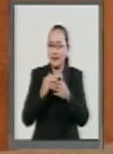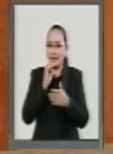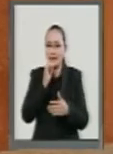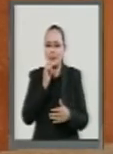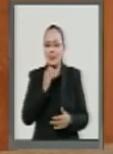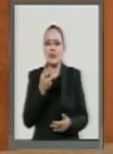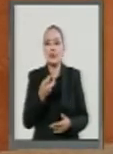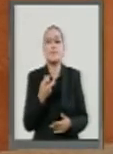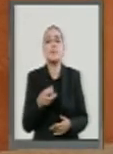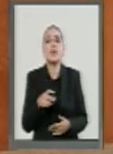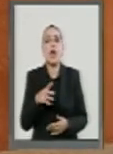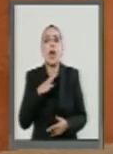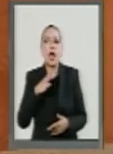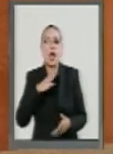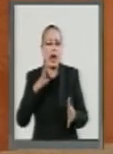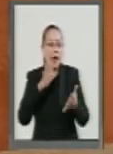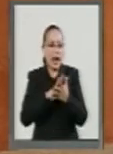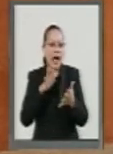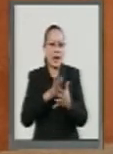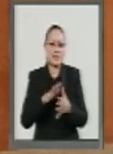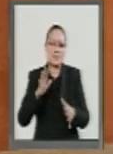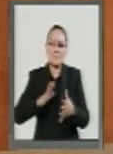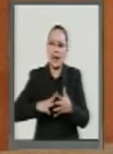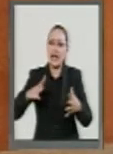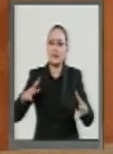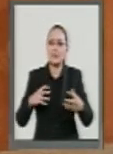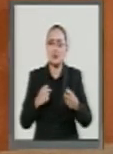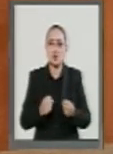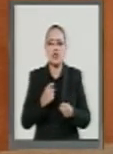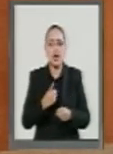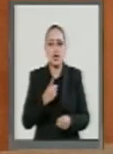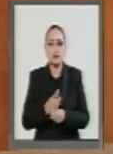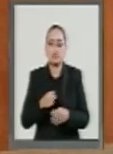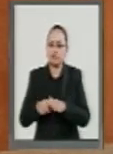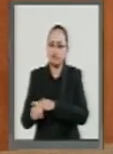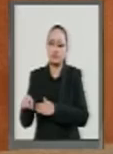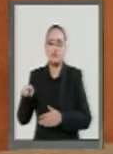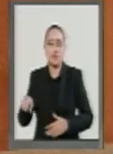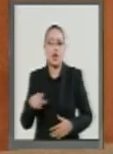alta seguridad. El tráfico de drogas es lo común.